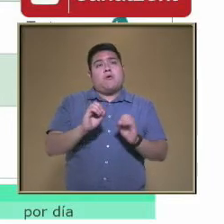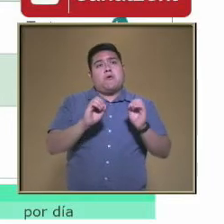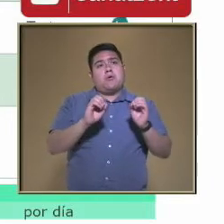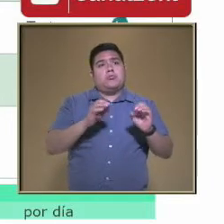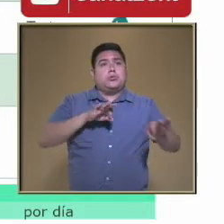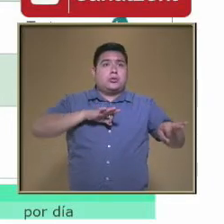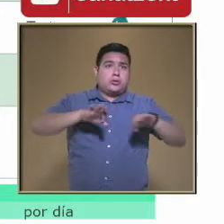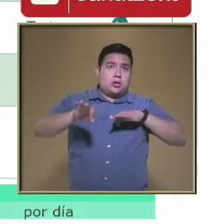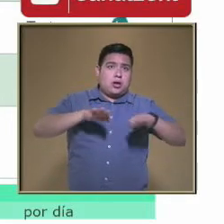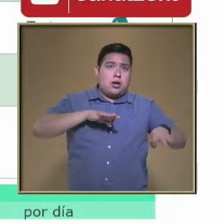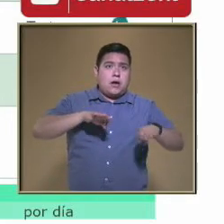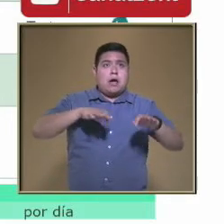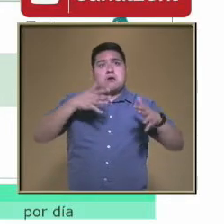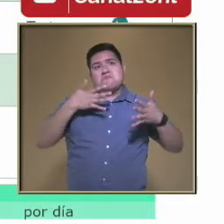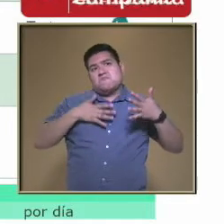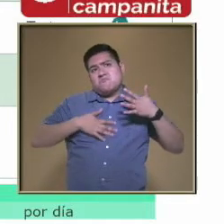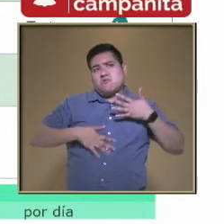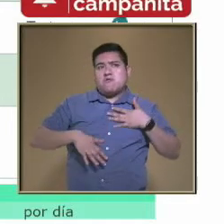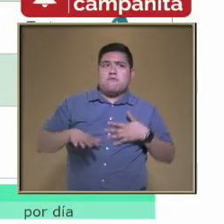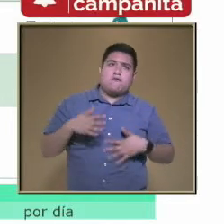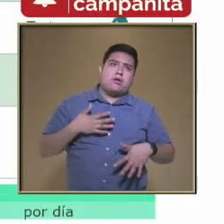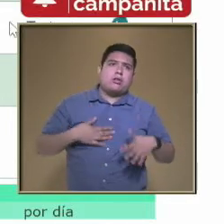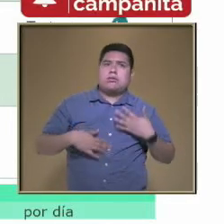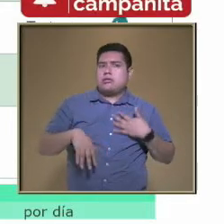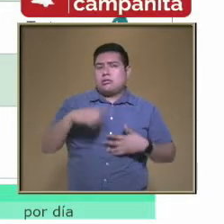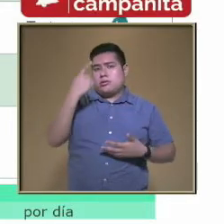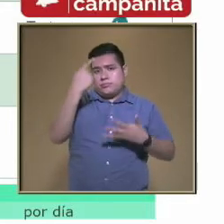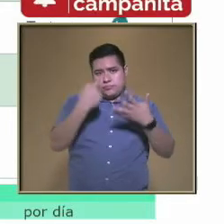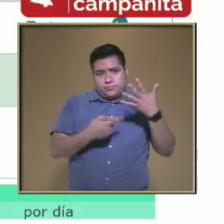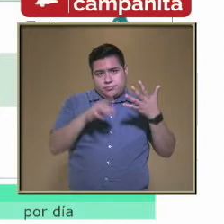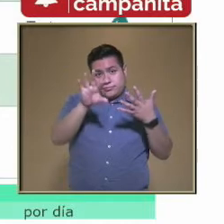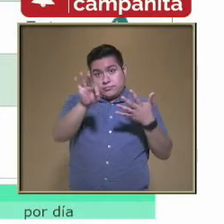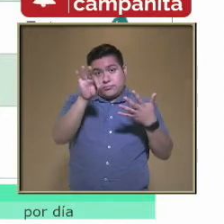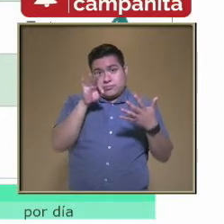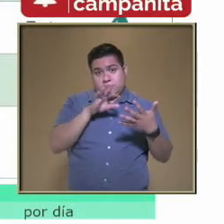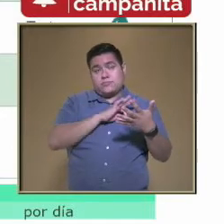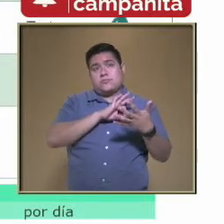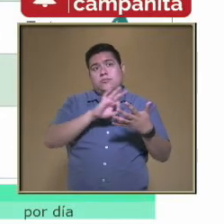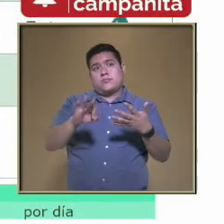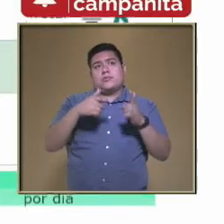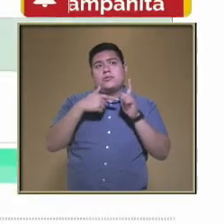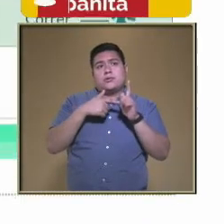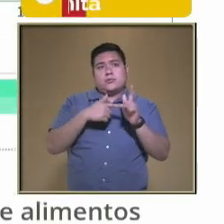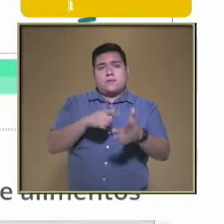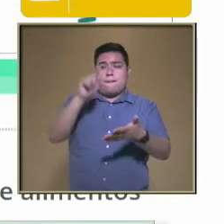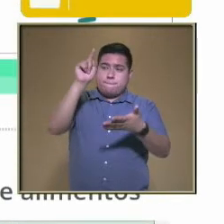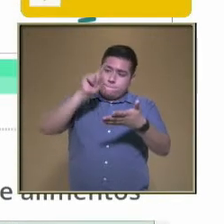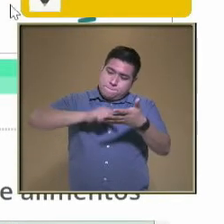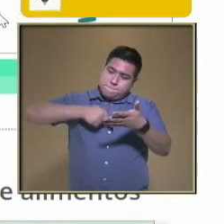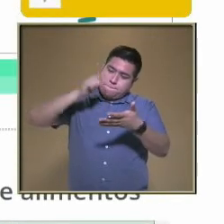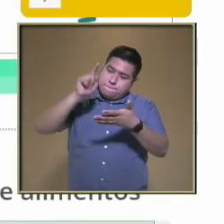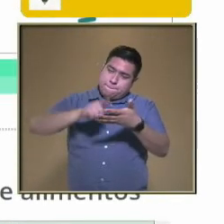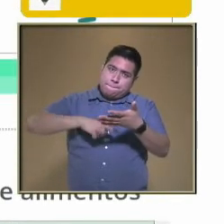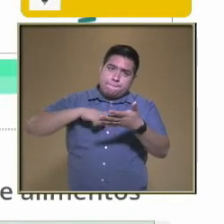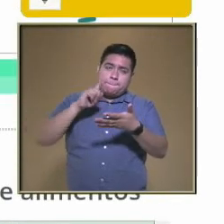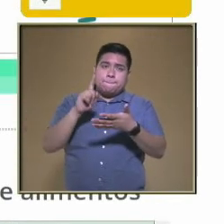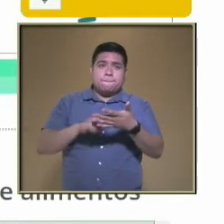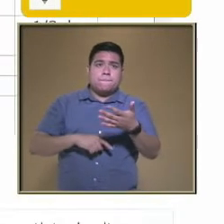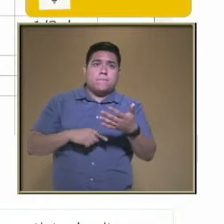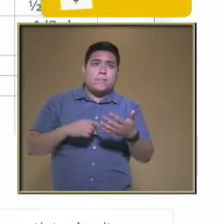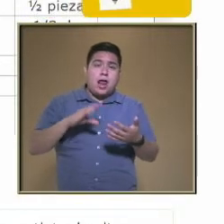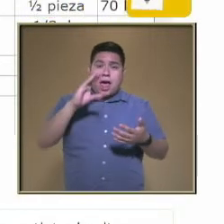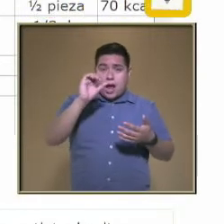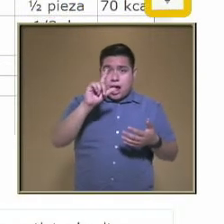Muy exhaustivo Pues bueno Puedes elegir Alguna de estas opciones Y seguimos desplazando La pantalla Hacia abajo Para calcular Las